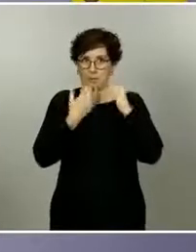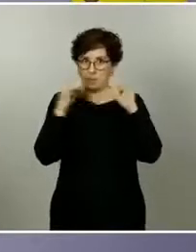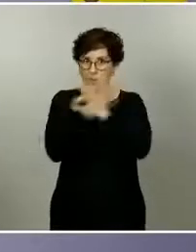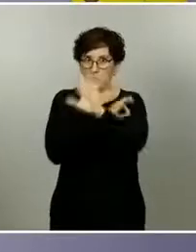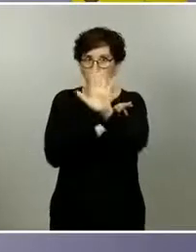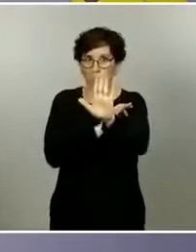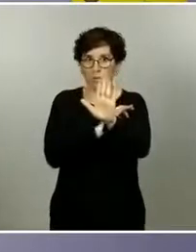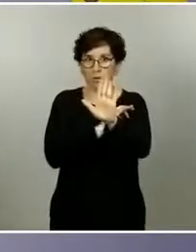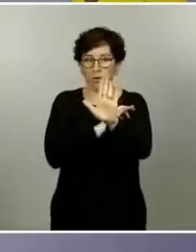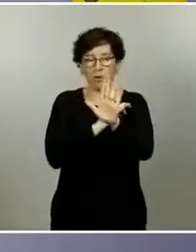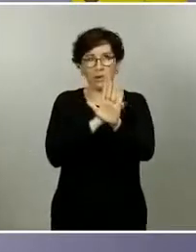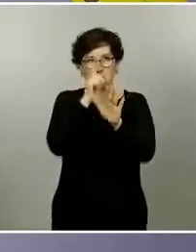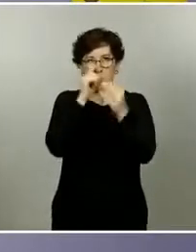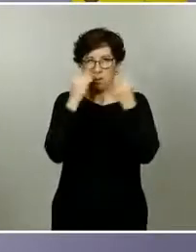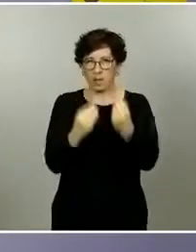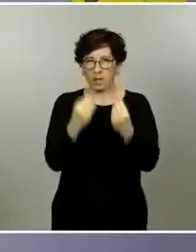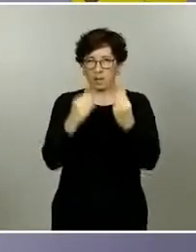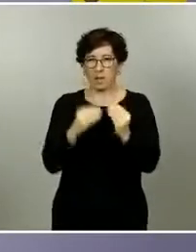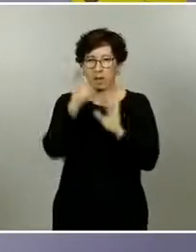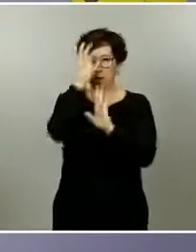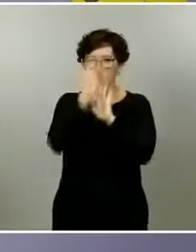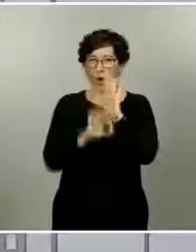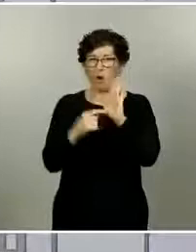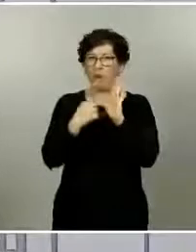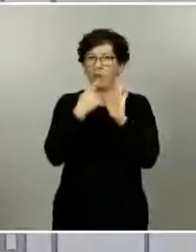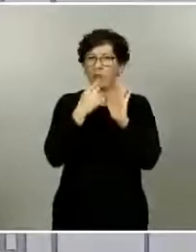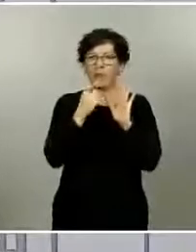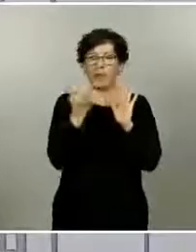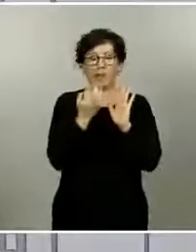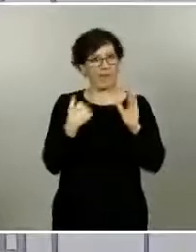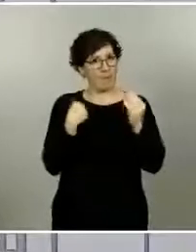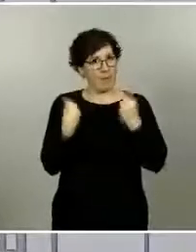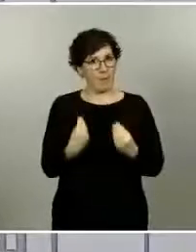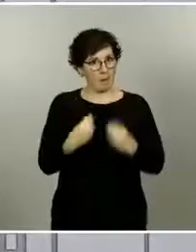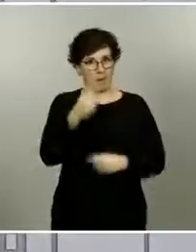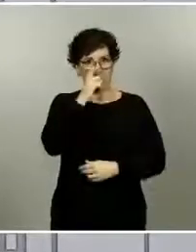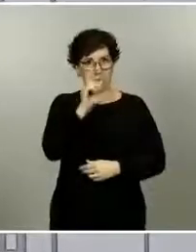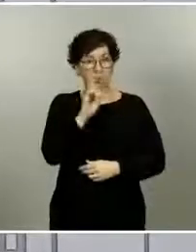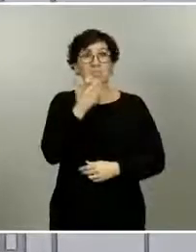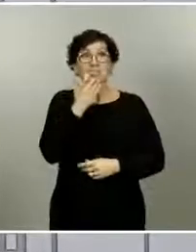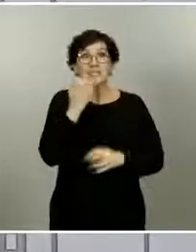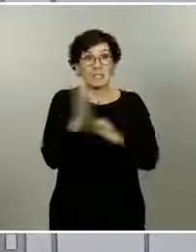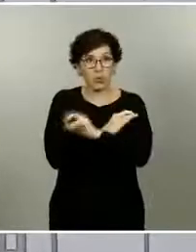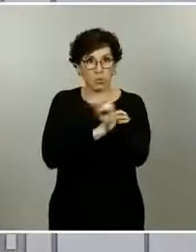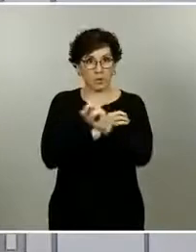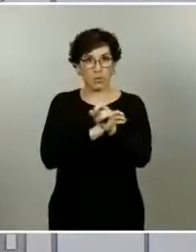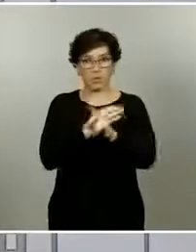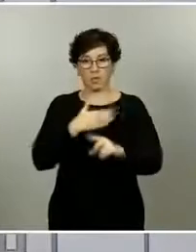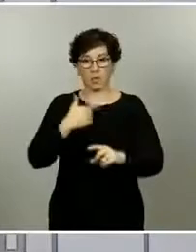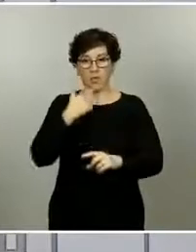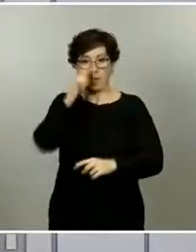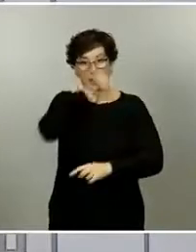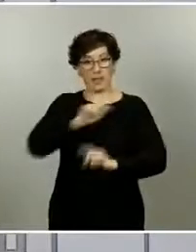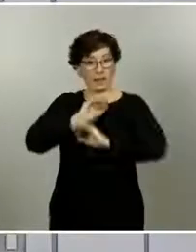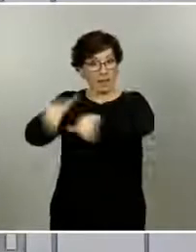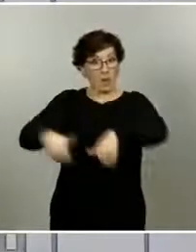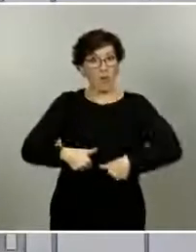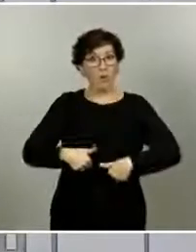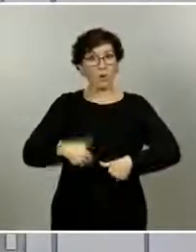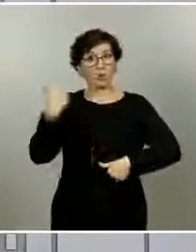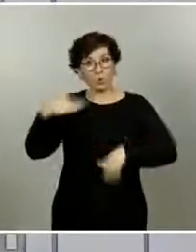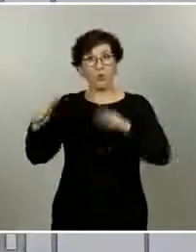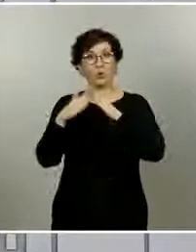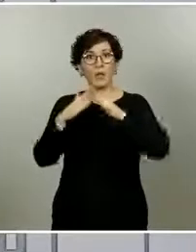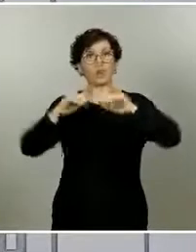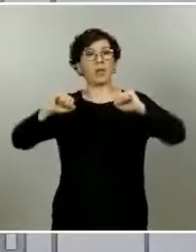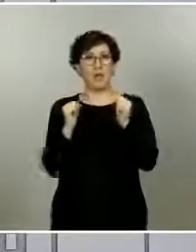Lo cierto es que no recuerdo ahora mismo exactamente la orden como está redactada si no me equivoco yo creo que lo pueden hacer en su lugar de